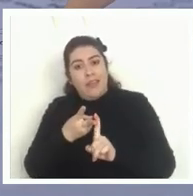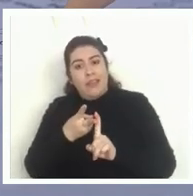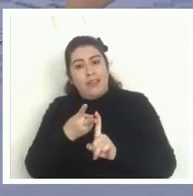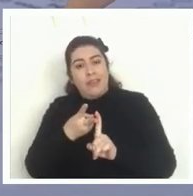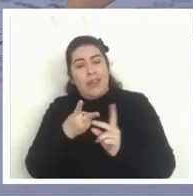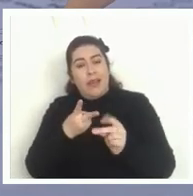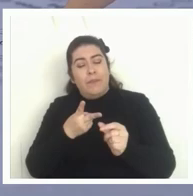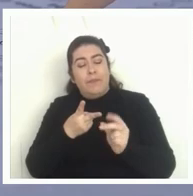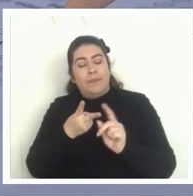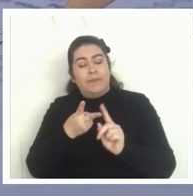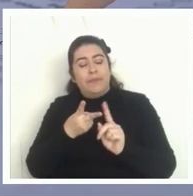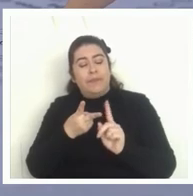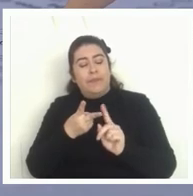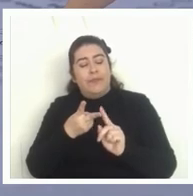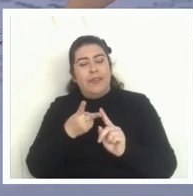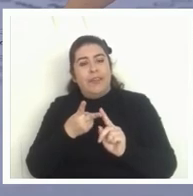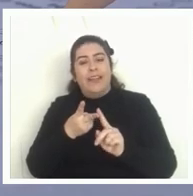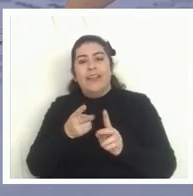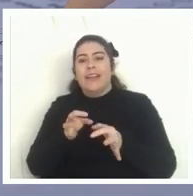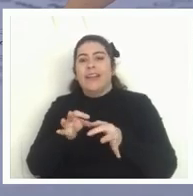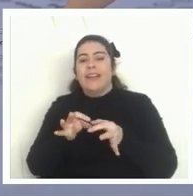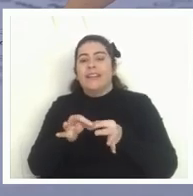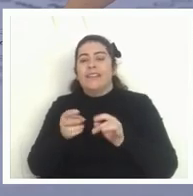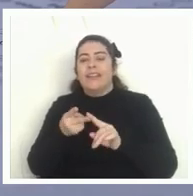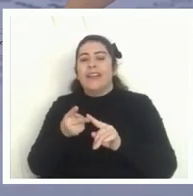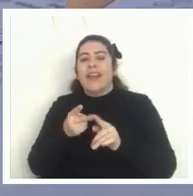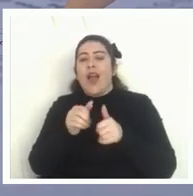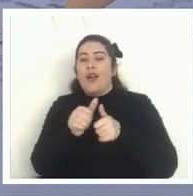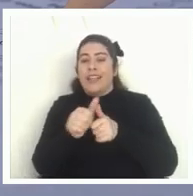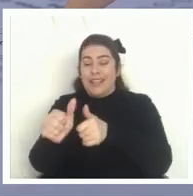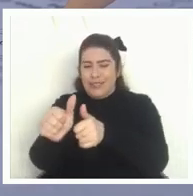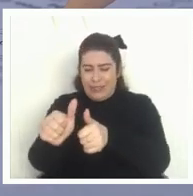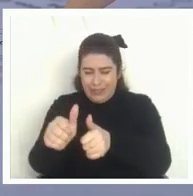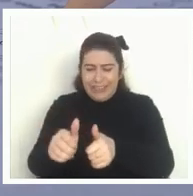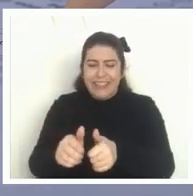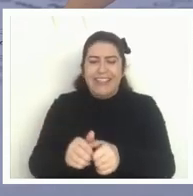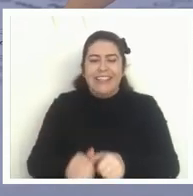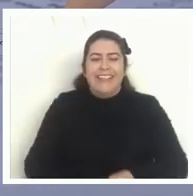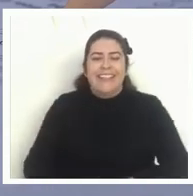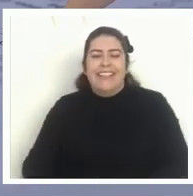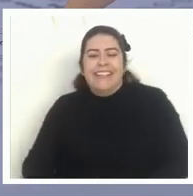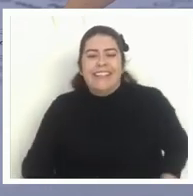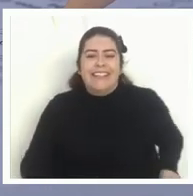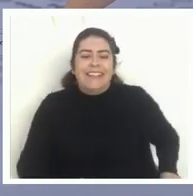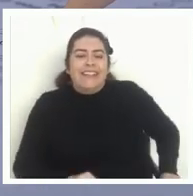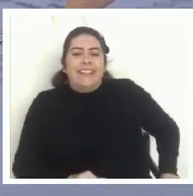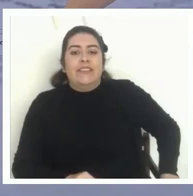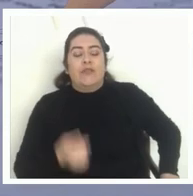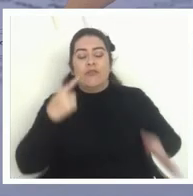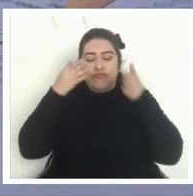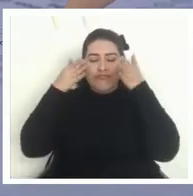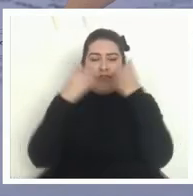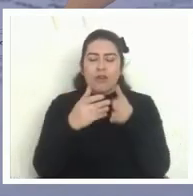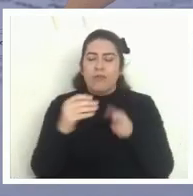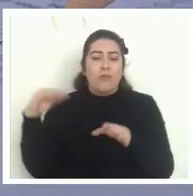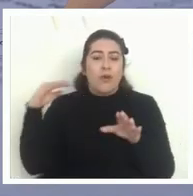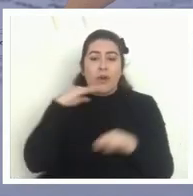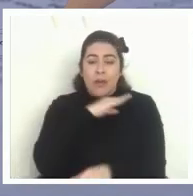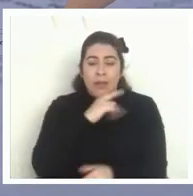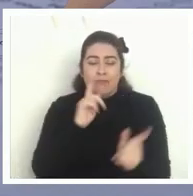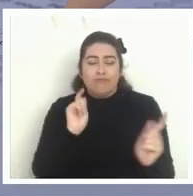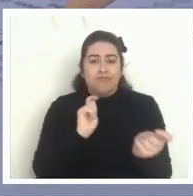gracias gracias y la orientación tuvimos que enfocarnos muy rápidamente en